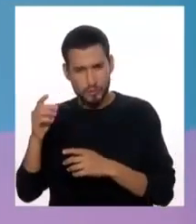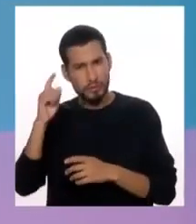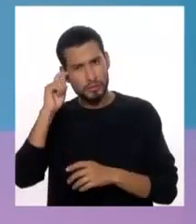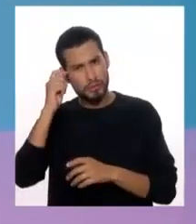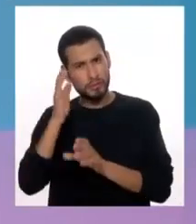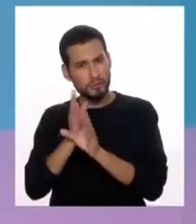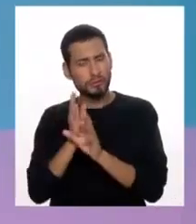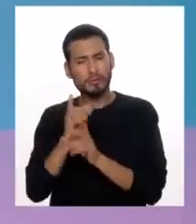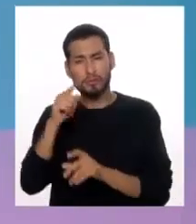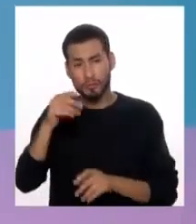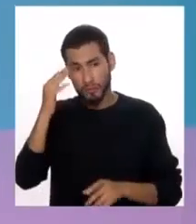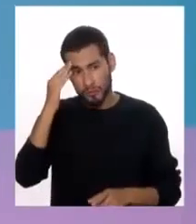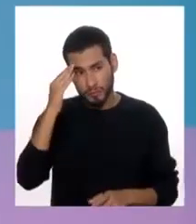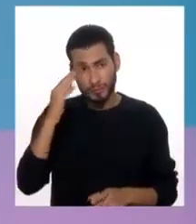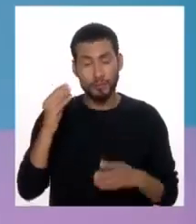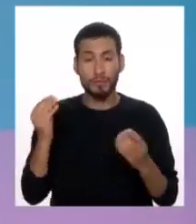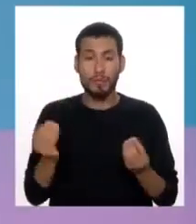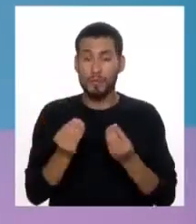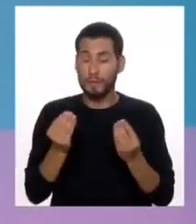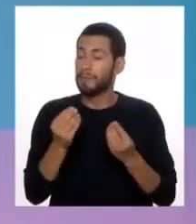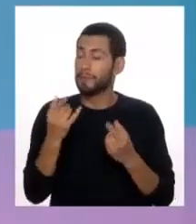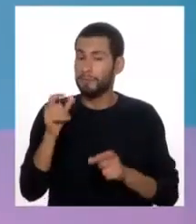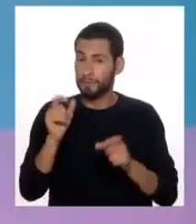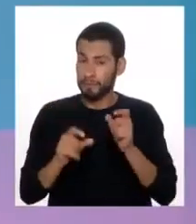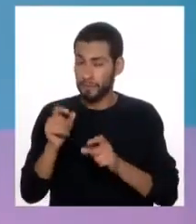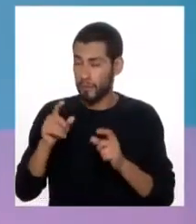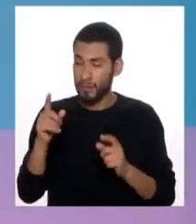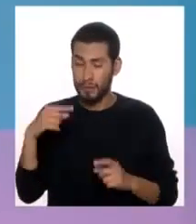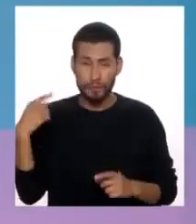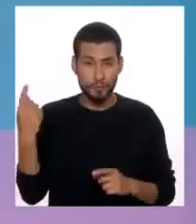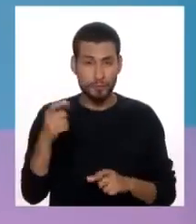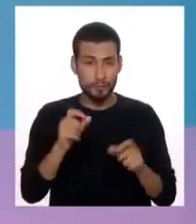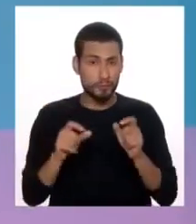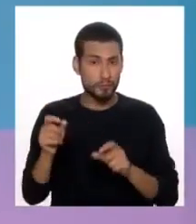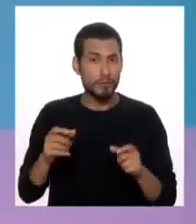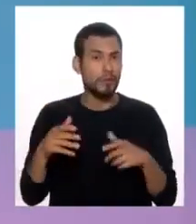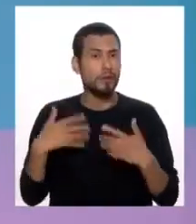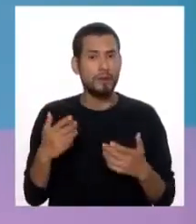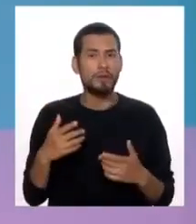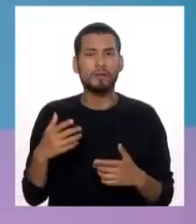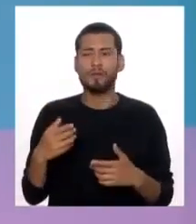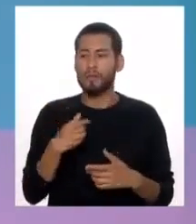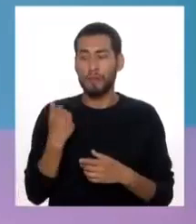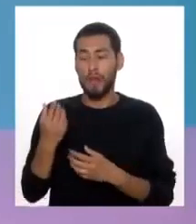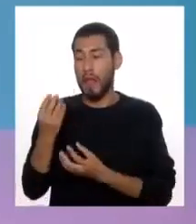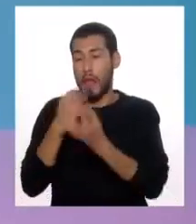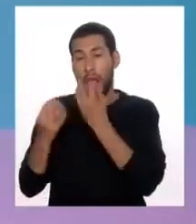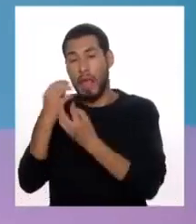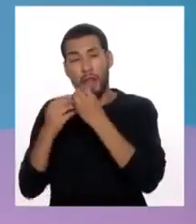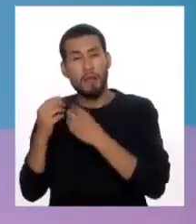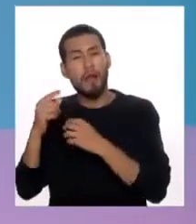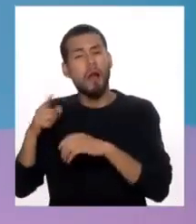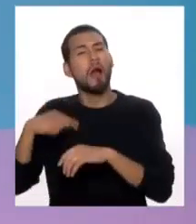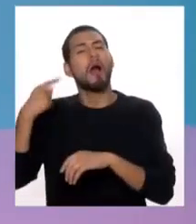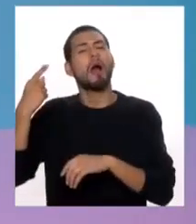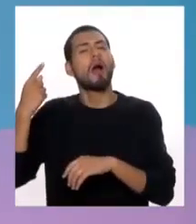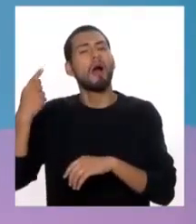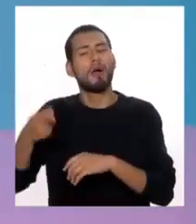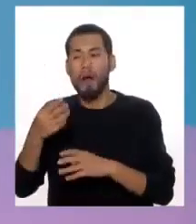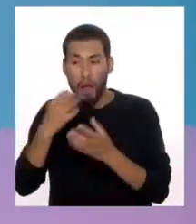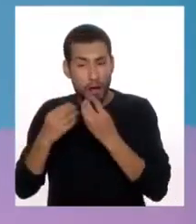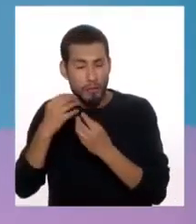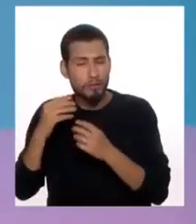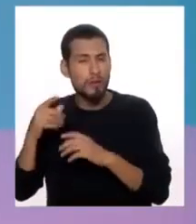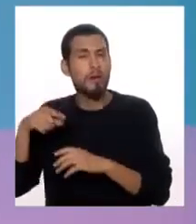hay que tomar en cuenta que hay adolescentes o personas en general que pueden tener atracones ocasionales o